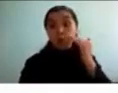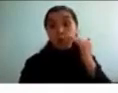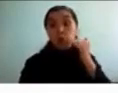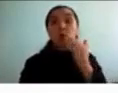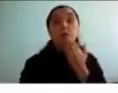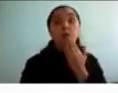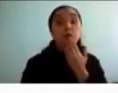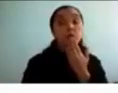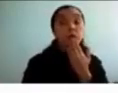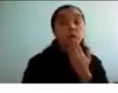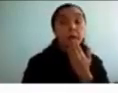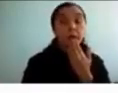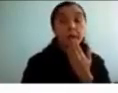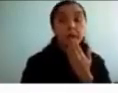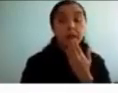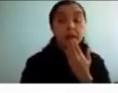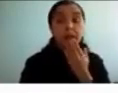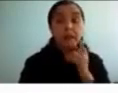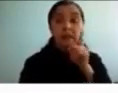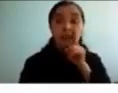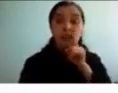estos dos sistemas que son